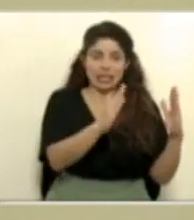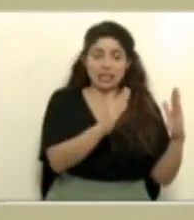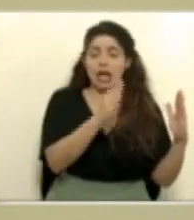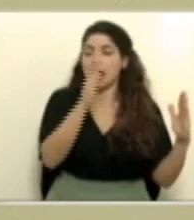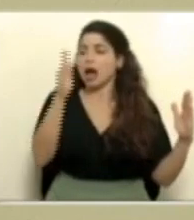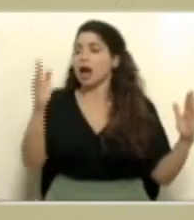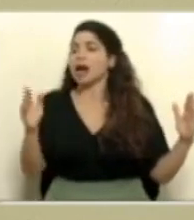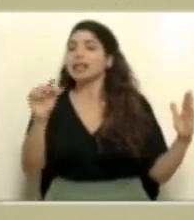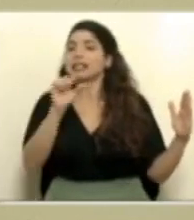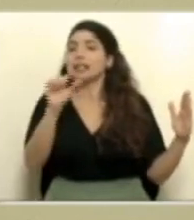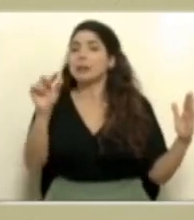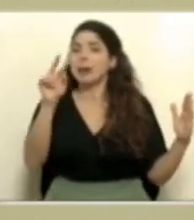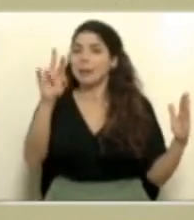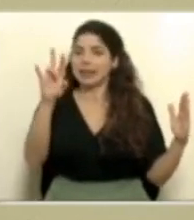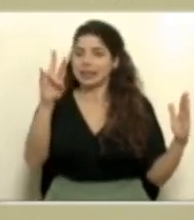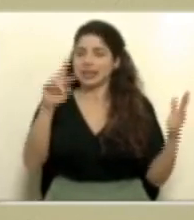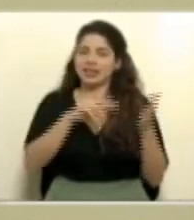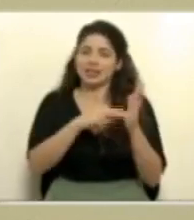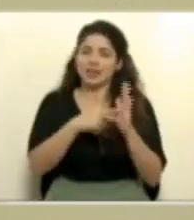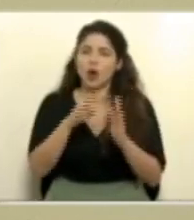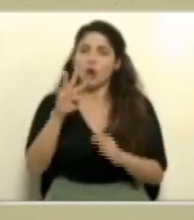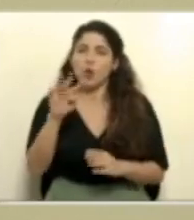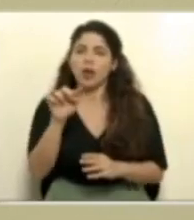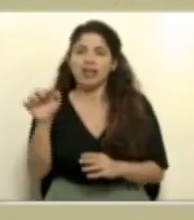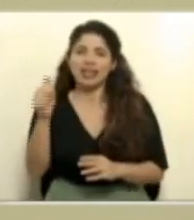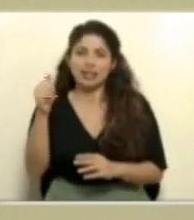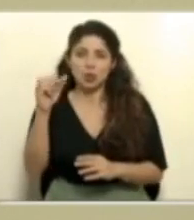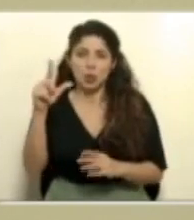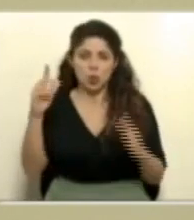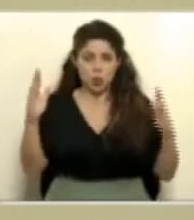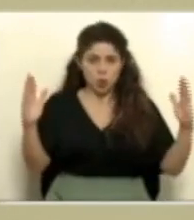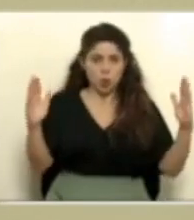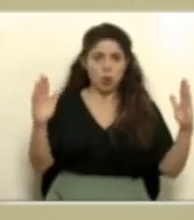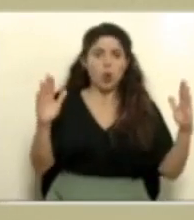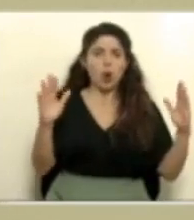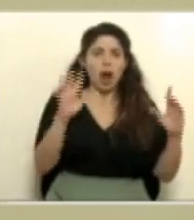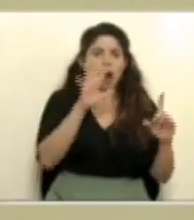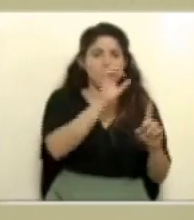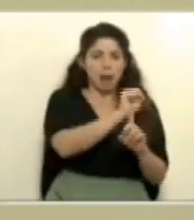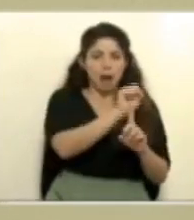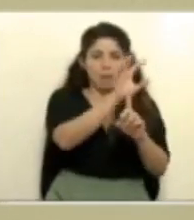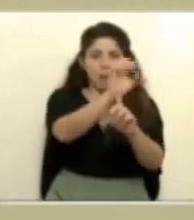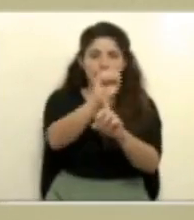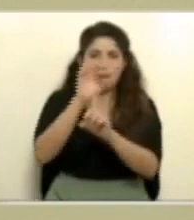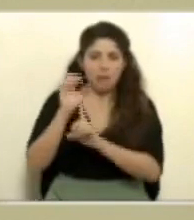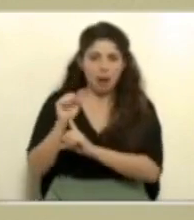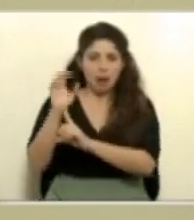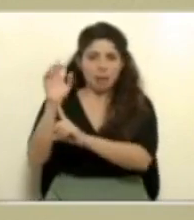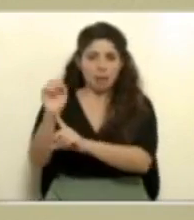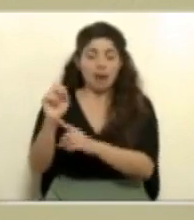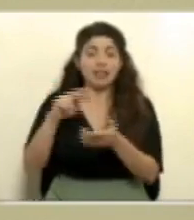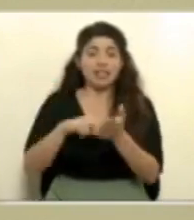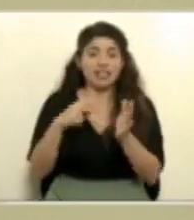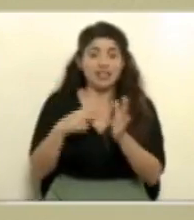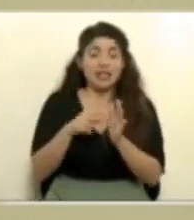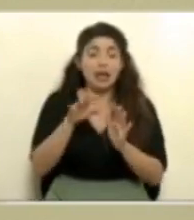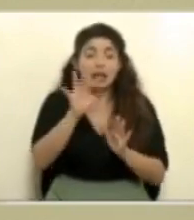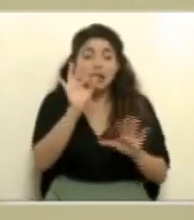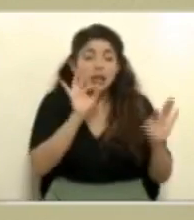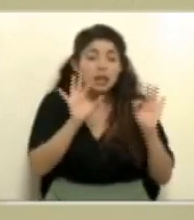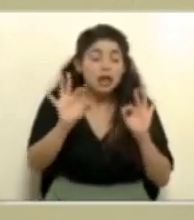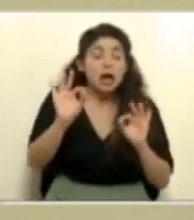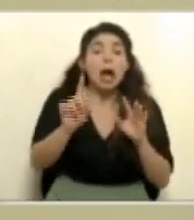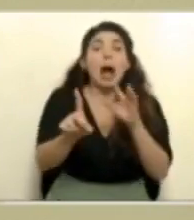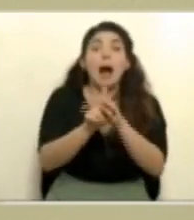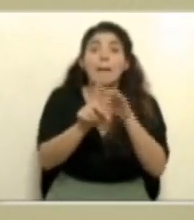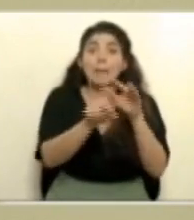27, o sea, la del 4 al 10 de julio. Como ustedes ven, prácticamente ya tenemos incluso de algunas de las muestras donde se detectó esta